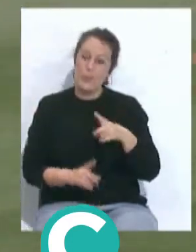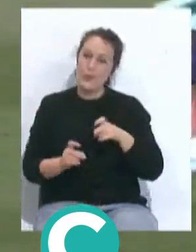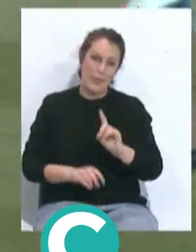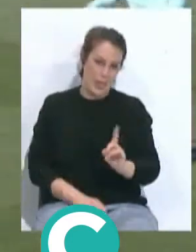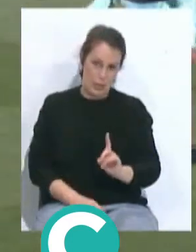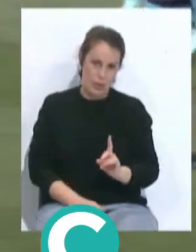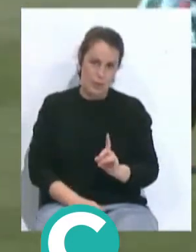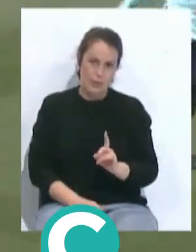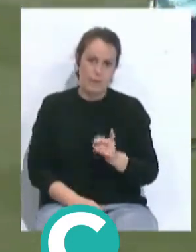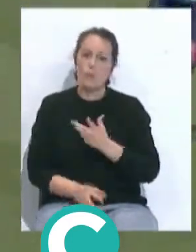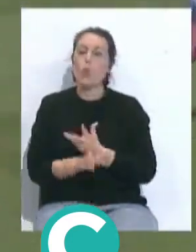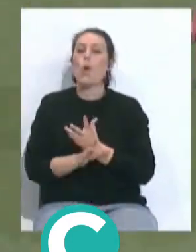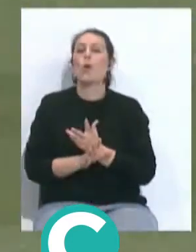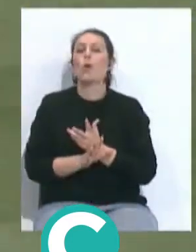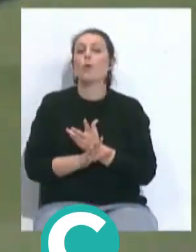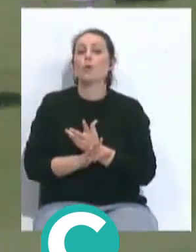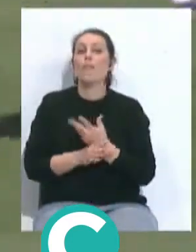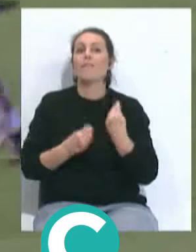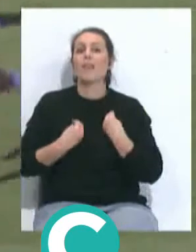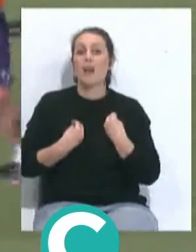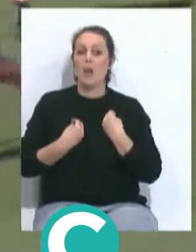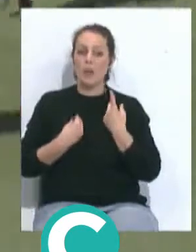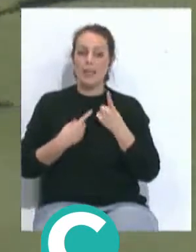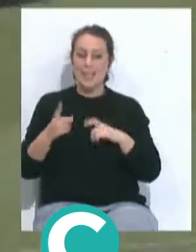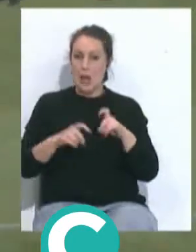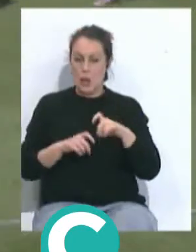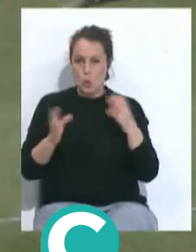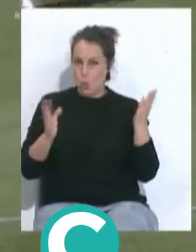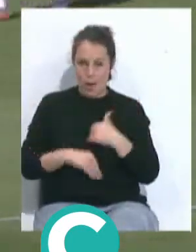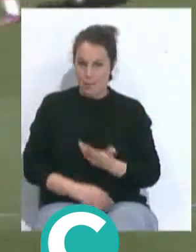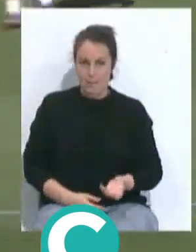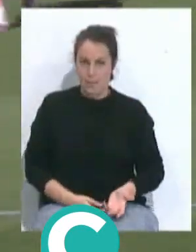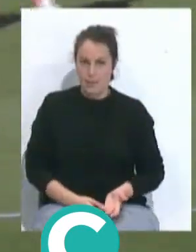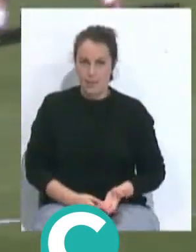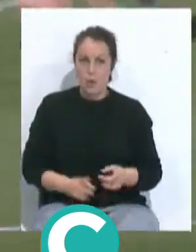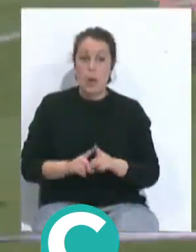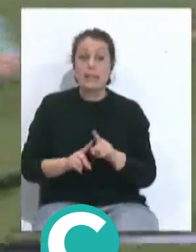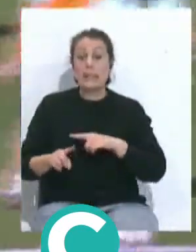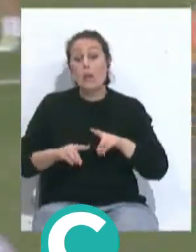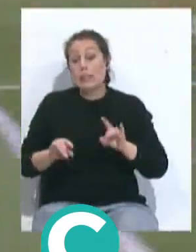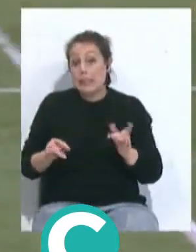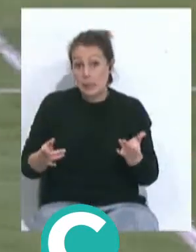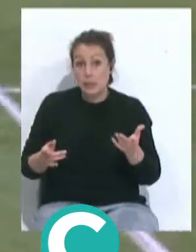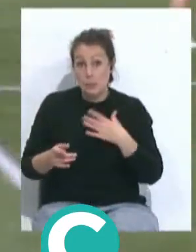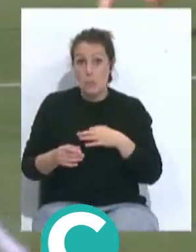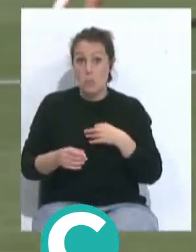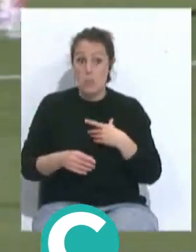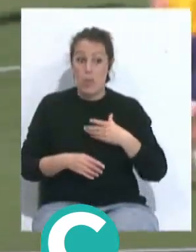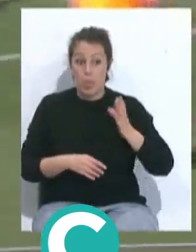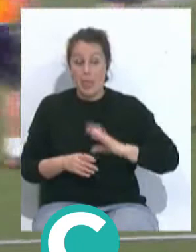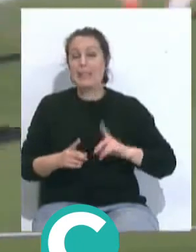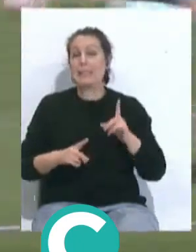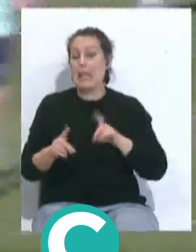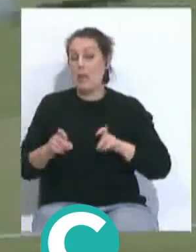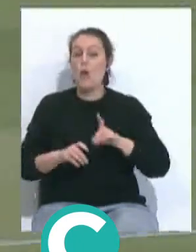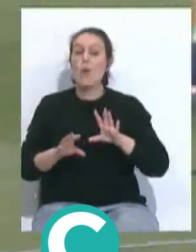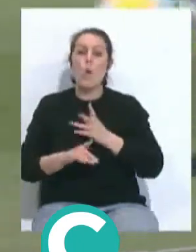selecciones. No hay jugador que viva de una selección. Igual el entrenador sí puedan vivir de una selección,